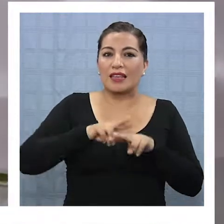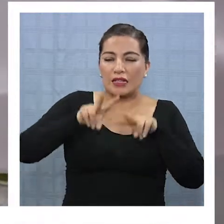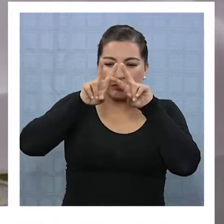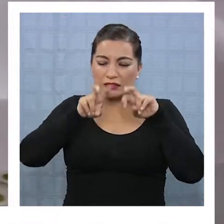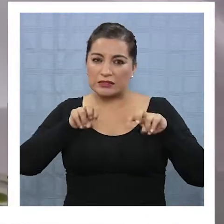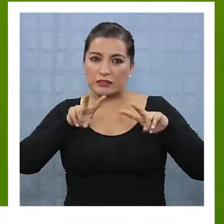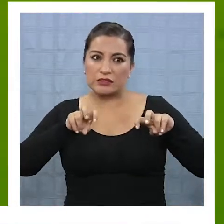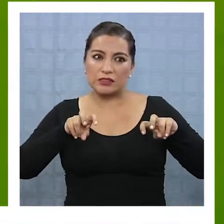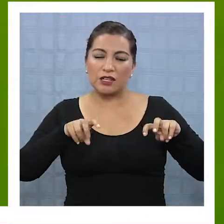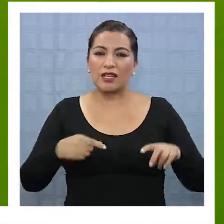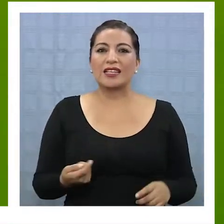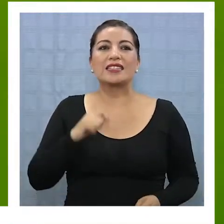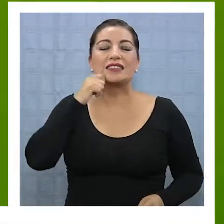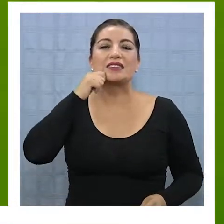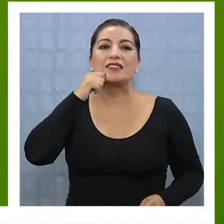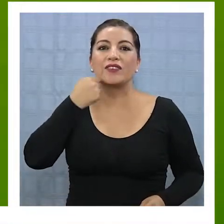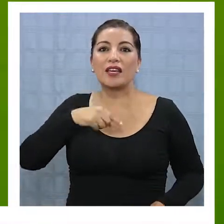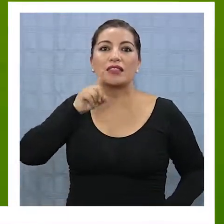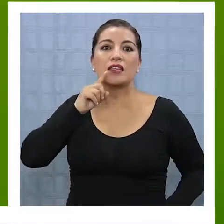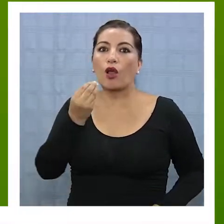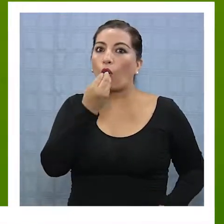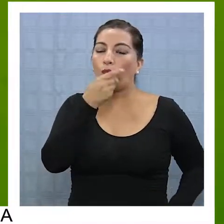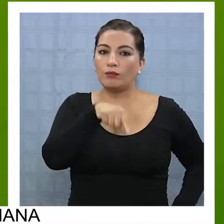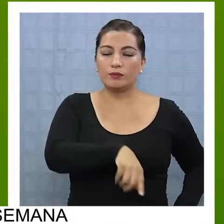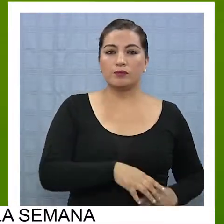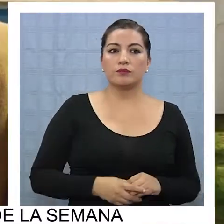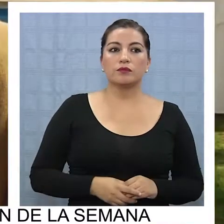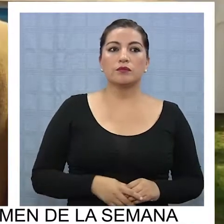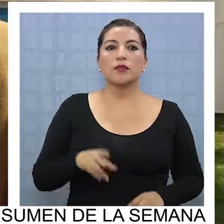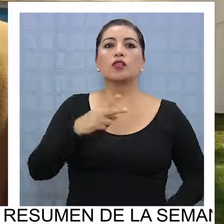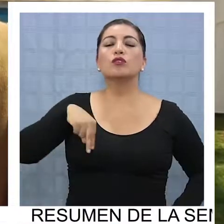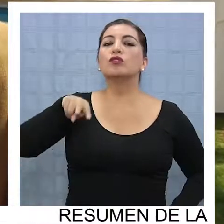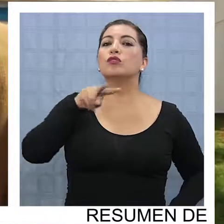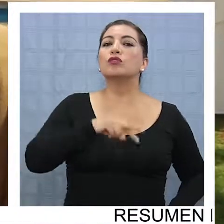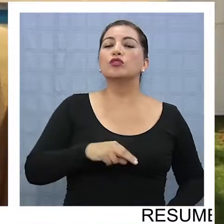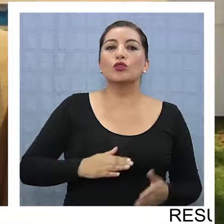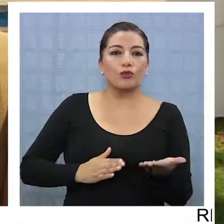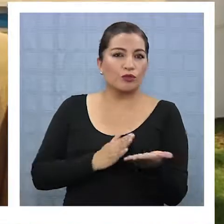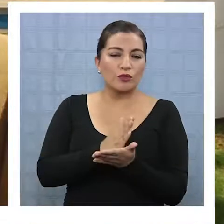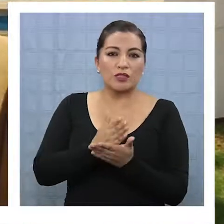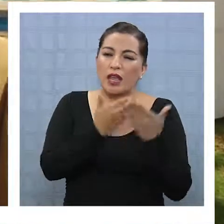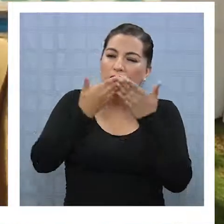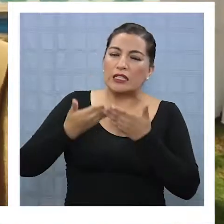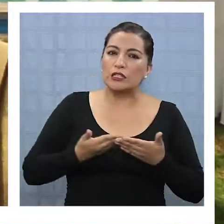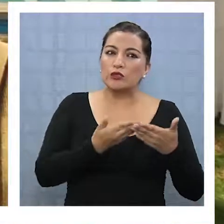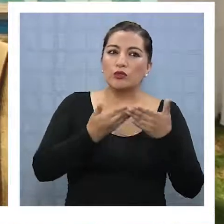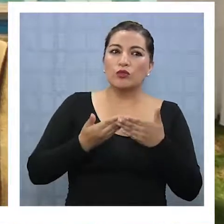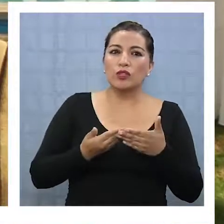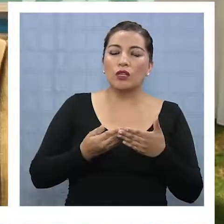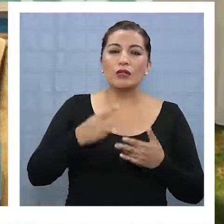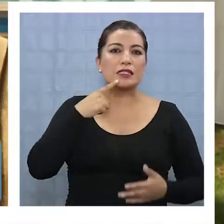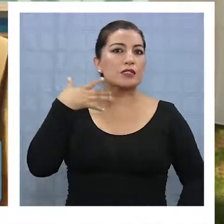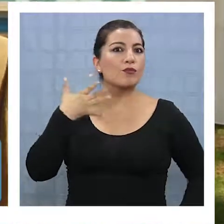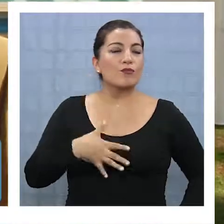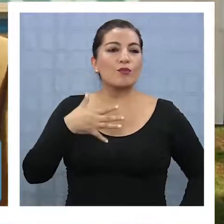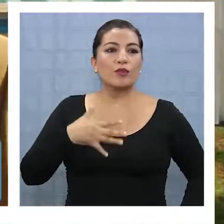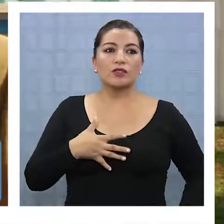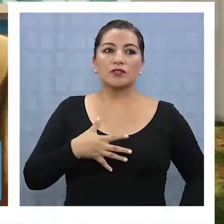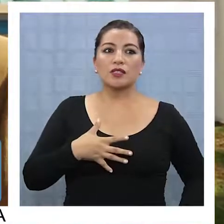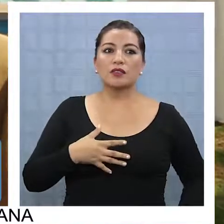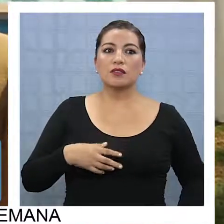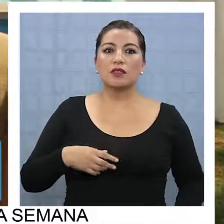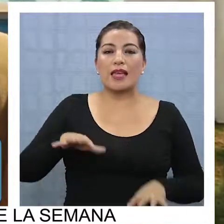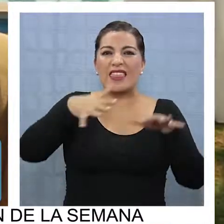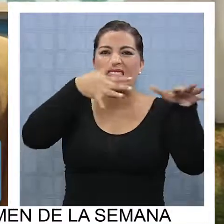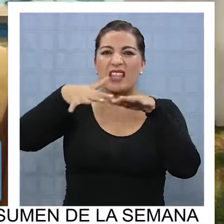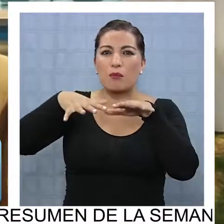analizando las propiedades de las microalgas. Estamos en esta etapa inicial de estudiando las propiedades que tienen las microalgas que logramos